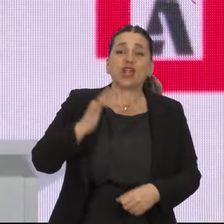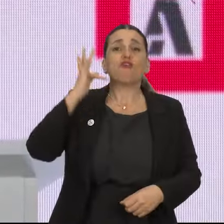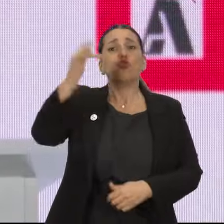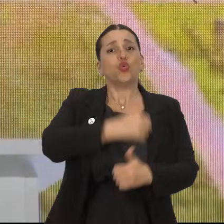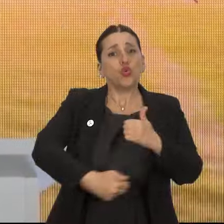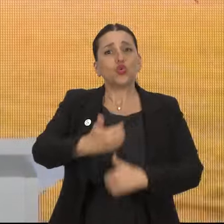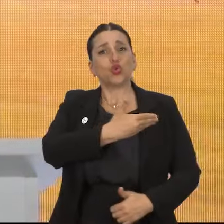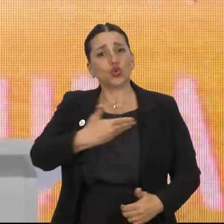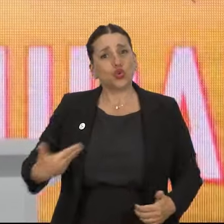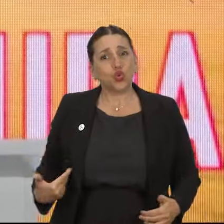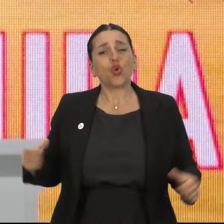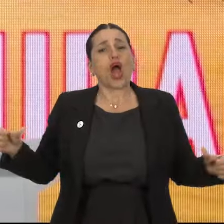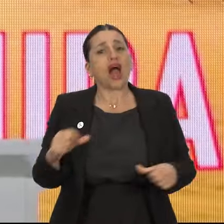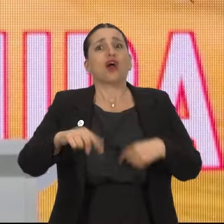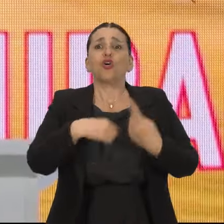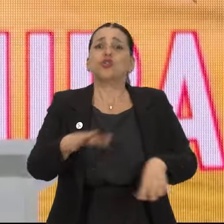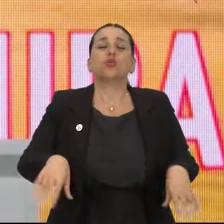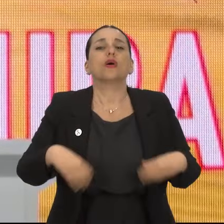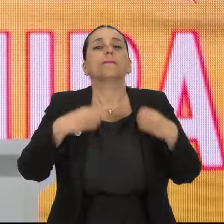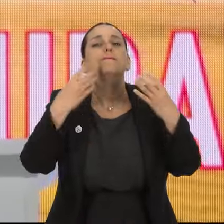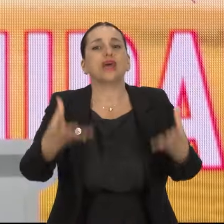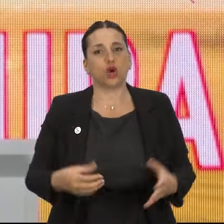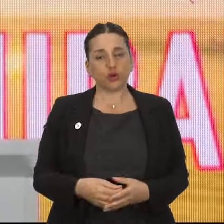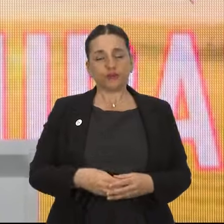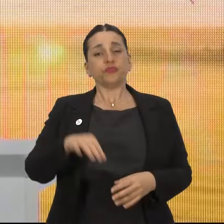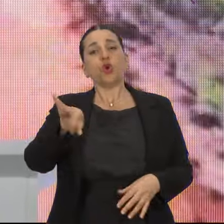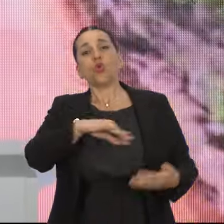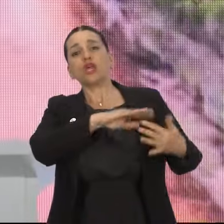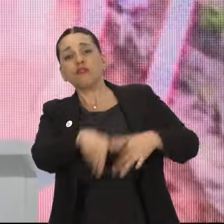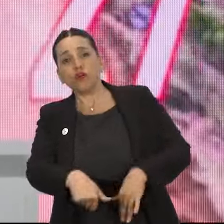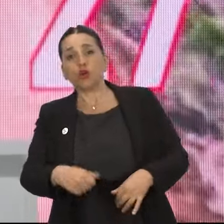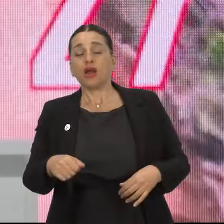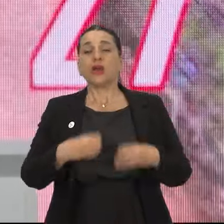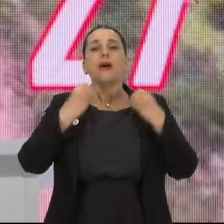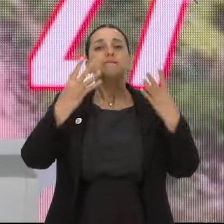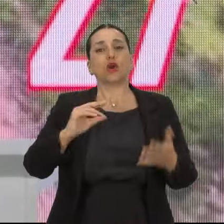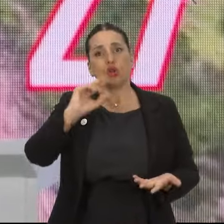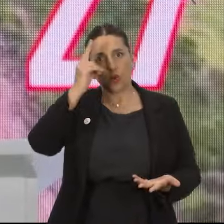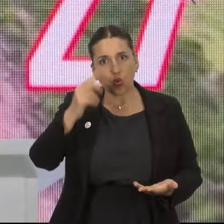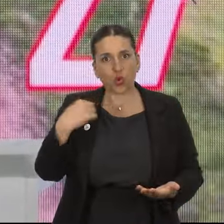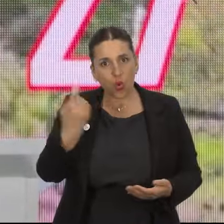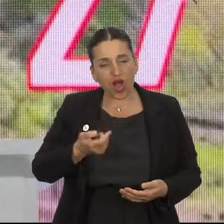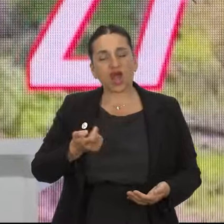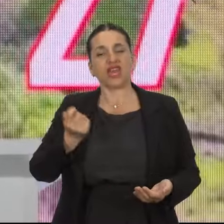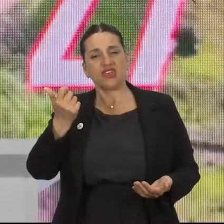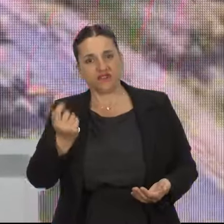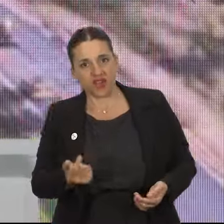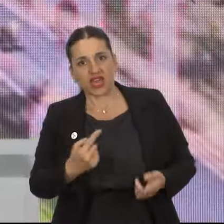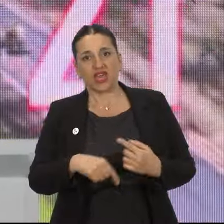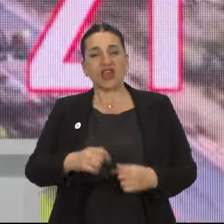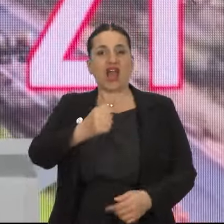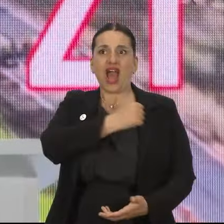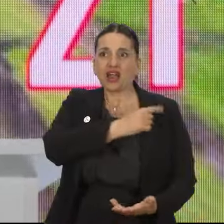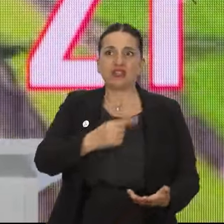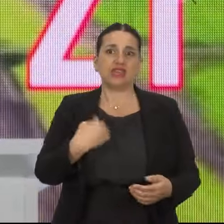para el que venga haga las cosas mejor. La única manera que va a crecer nuestro país, que va a crecer Rivera,